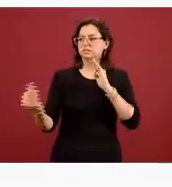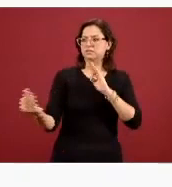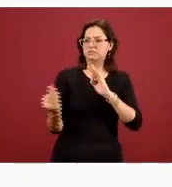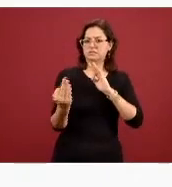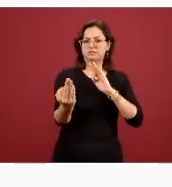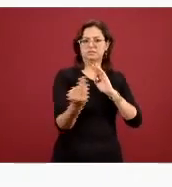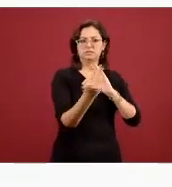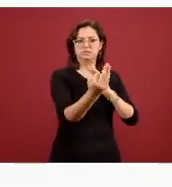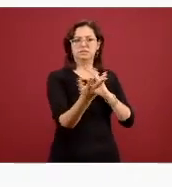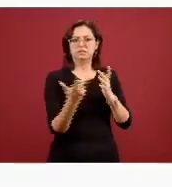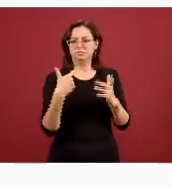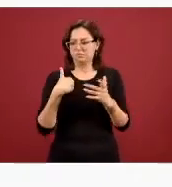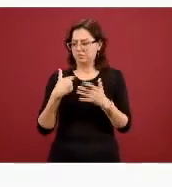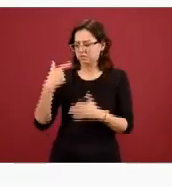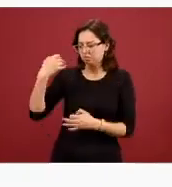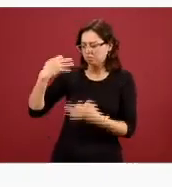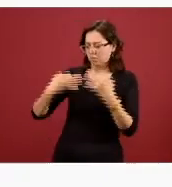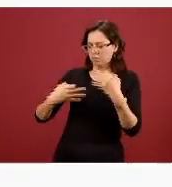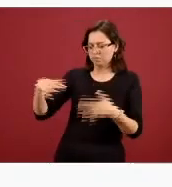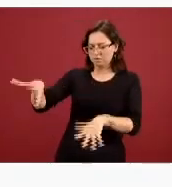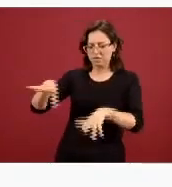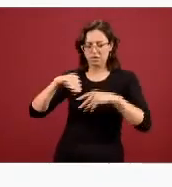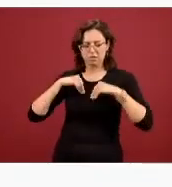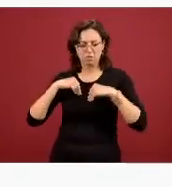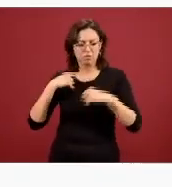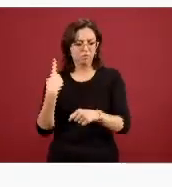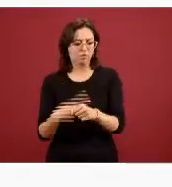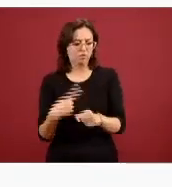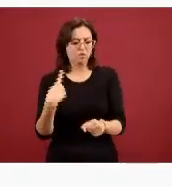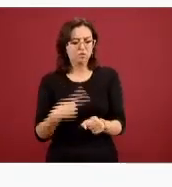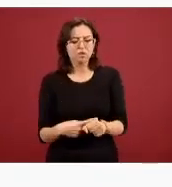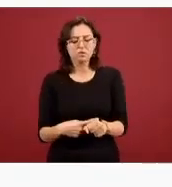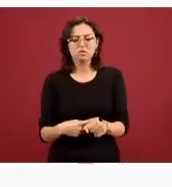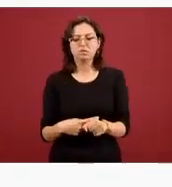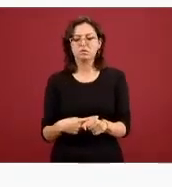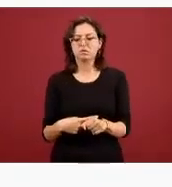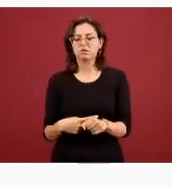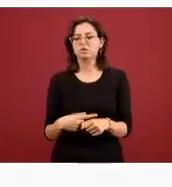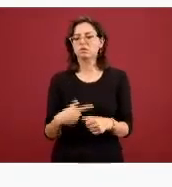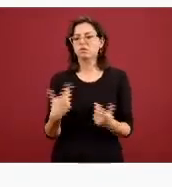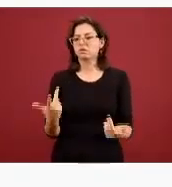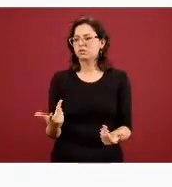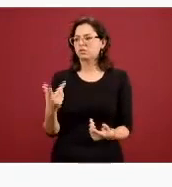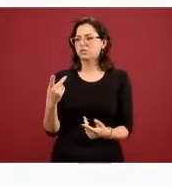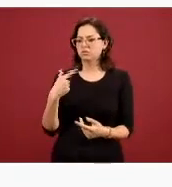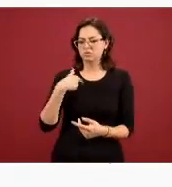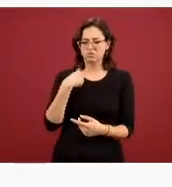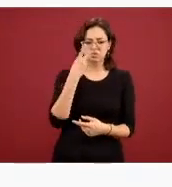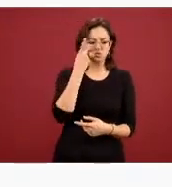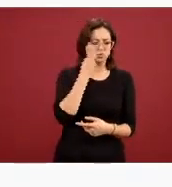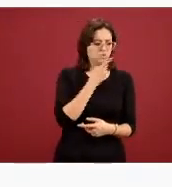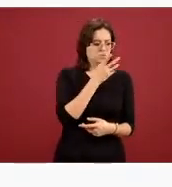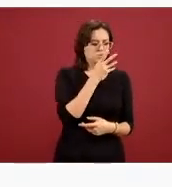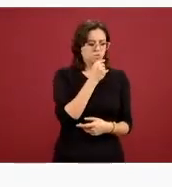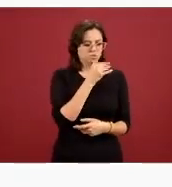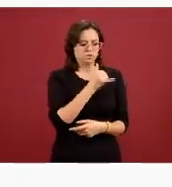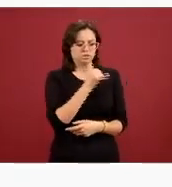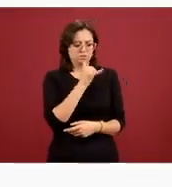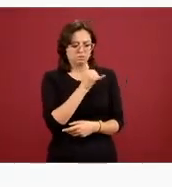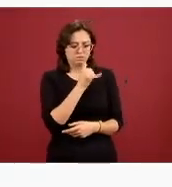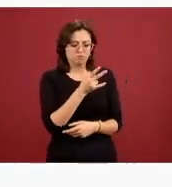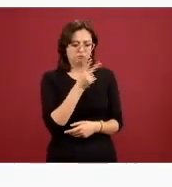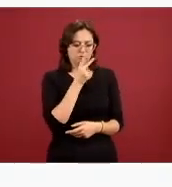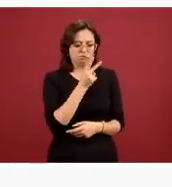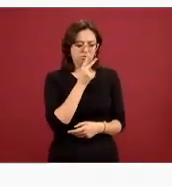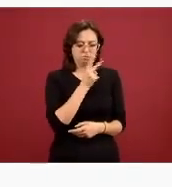que nos a que nos juzguen a que nos contagiemos a que a decirle a los demás porque no duermo si estoy bebiendo más alcohol si fumo